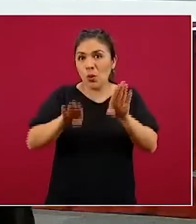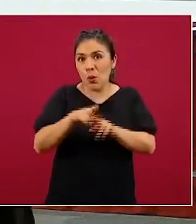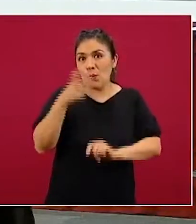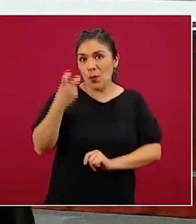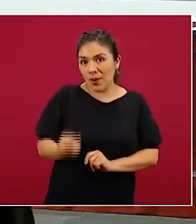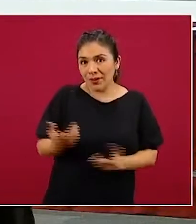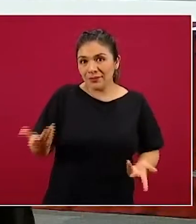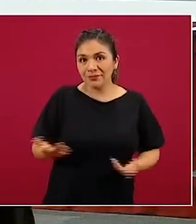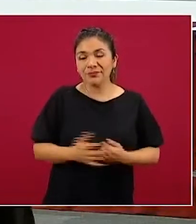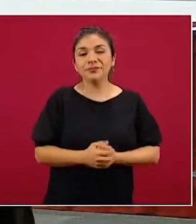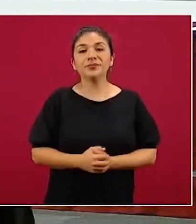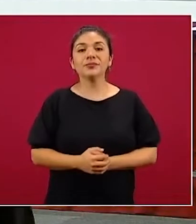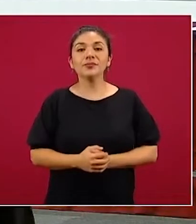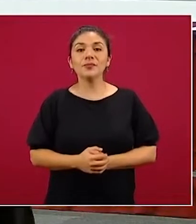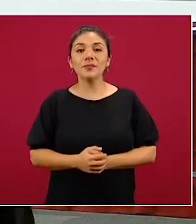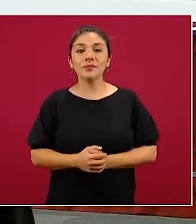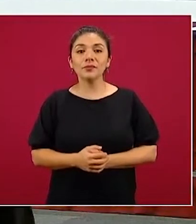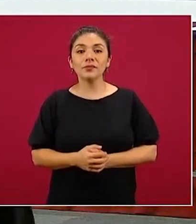Mix. Adelante, por favor.